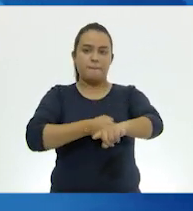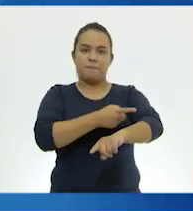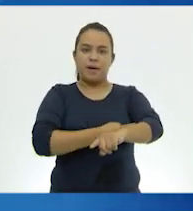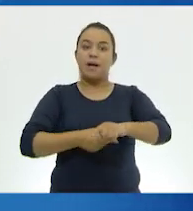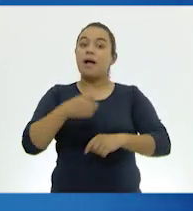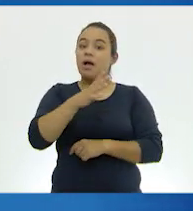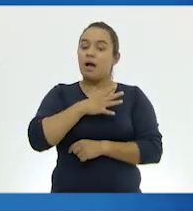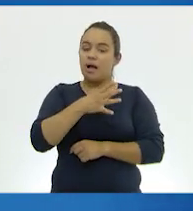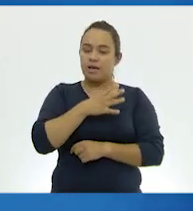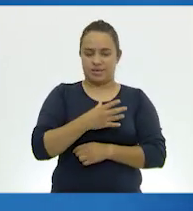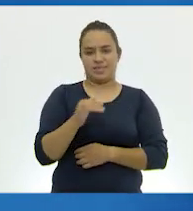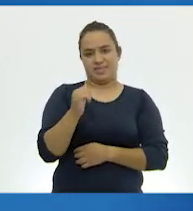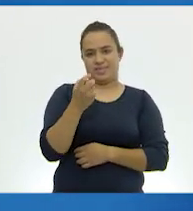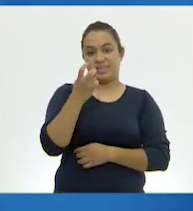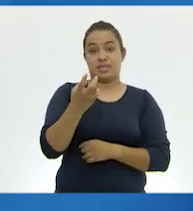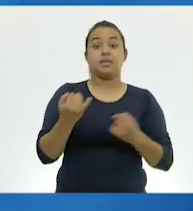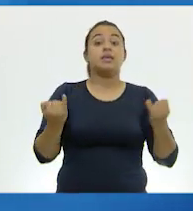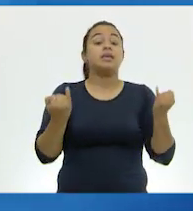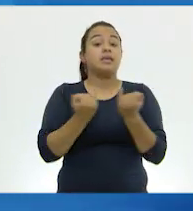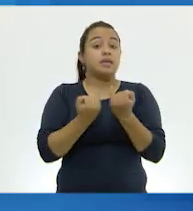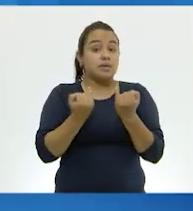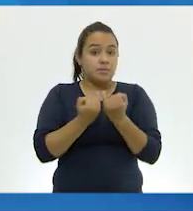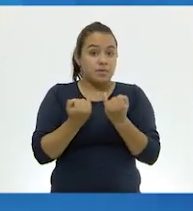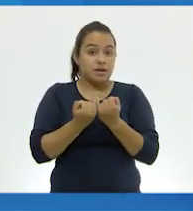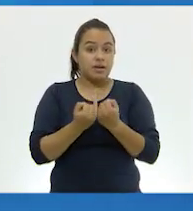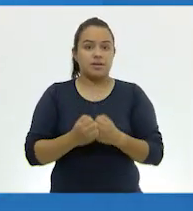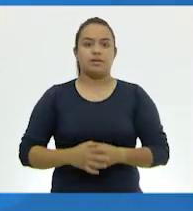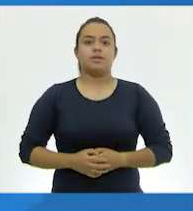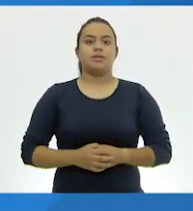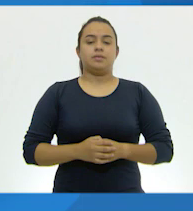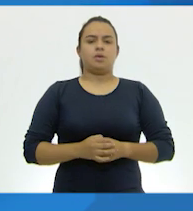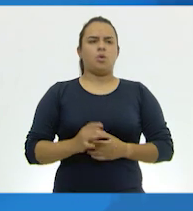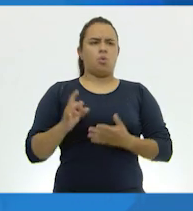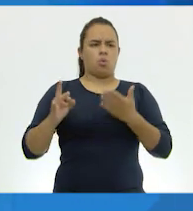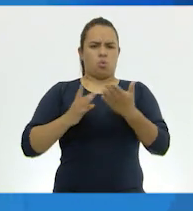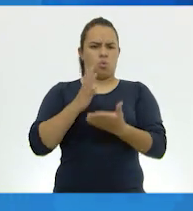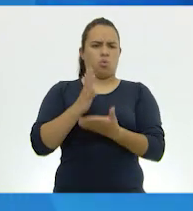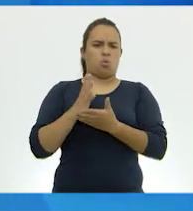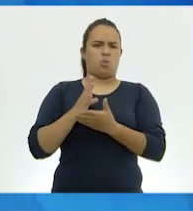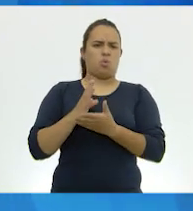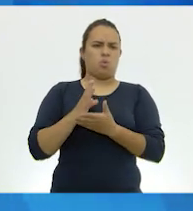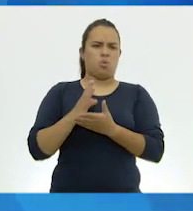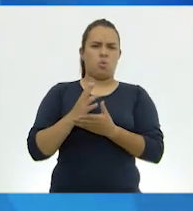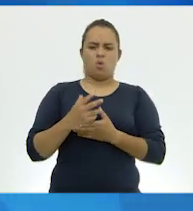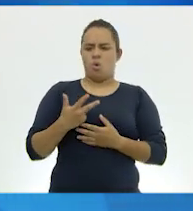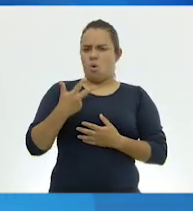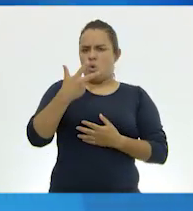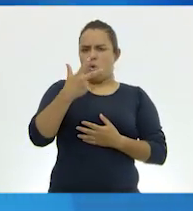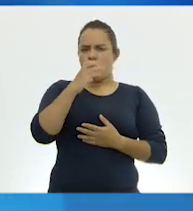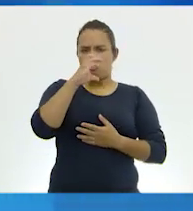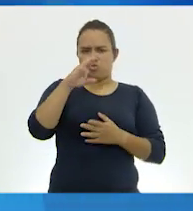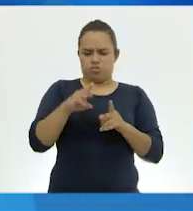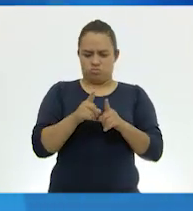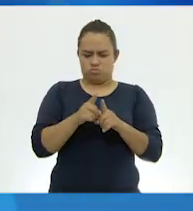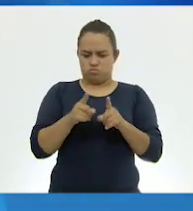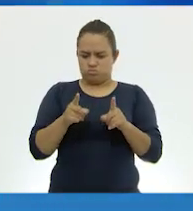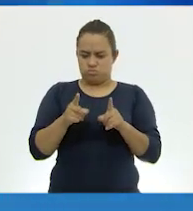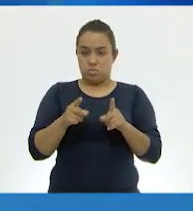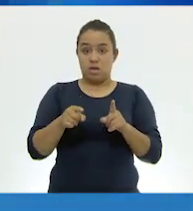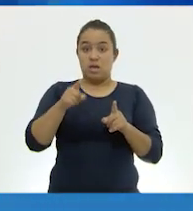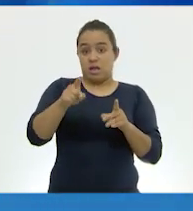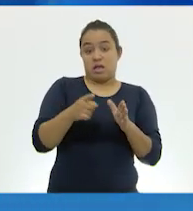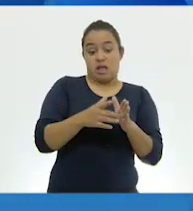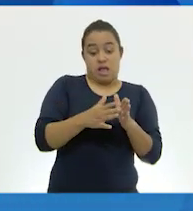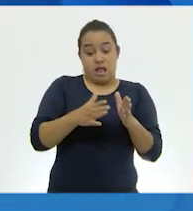Exacto. Y también podemos decir que solo son como de 8 centímetros de largo, es decir, no